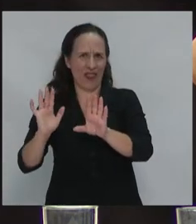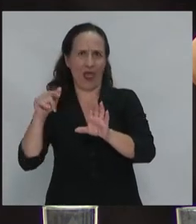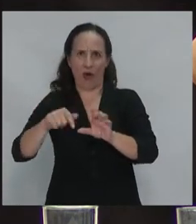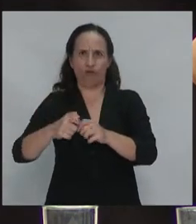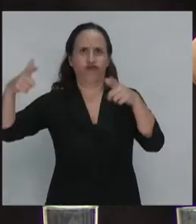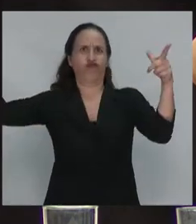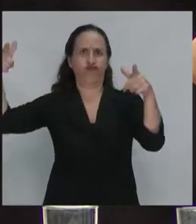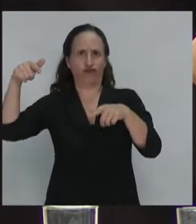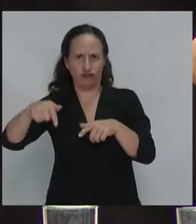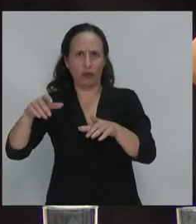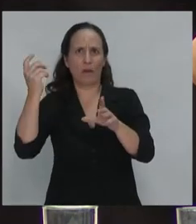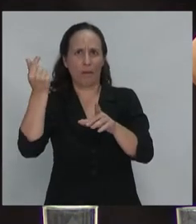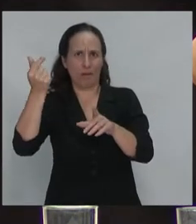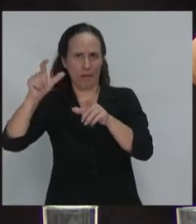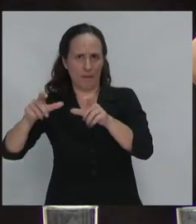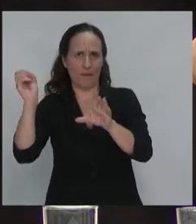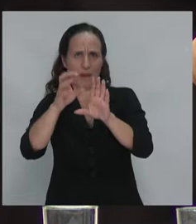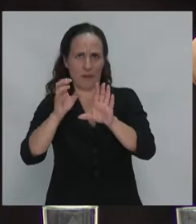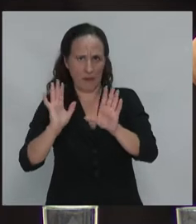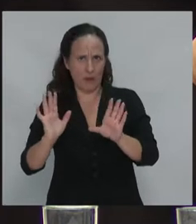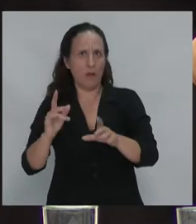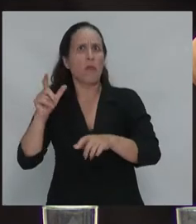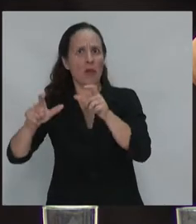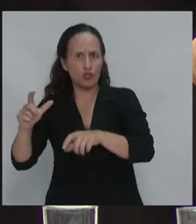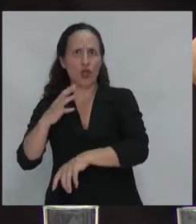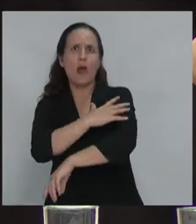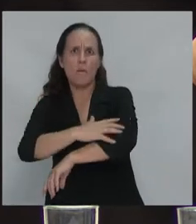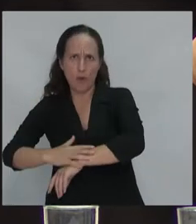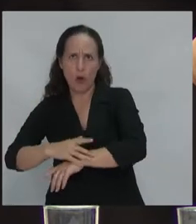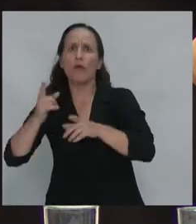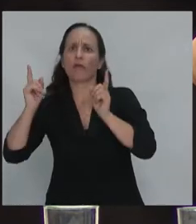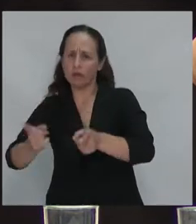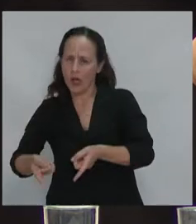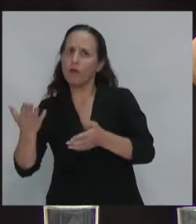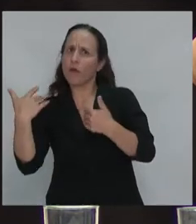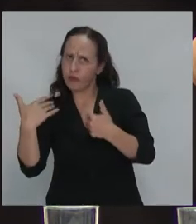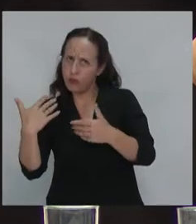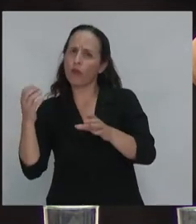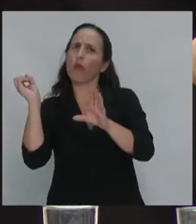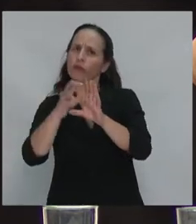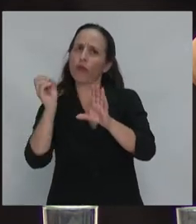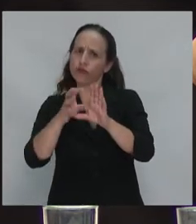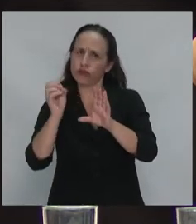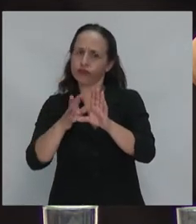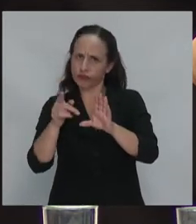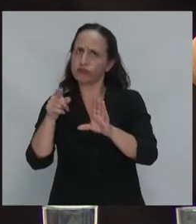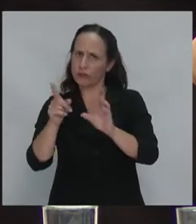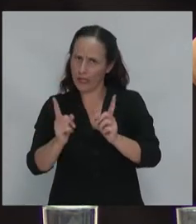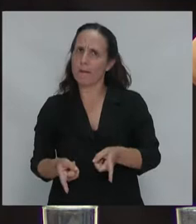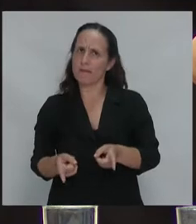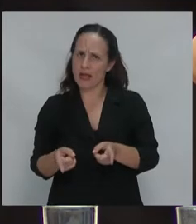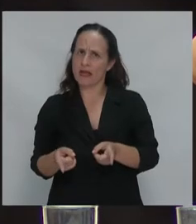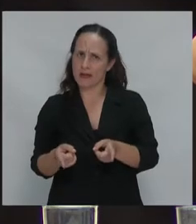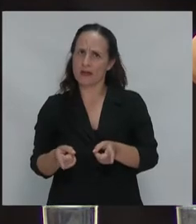quiere decir que la mayor parte de la gente pobre ha podido incluirse en la en un segmento de